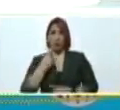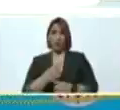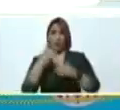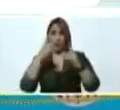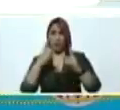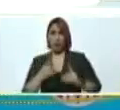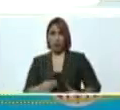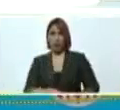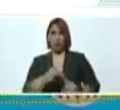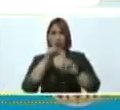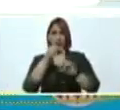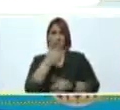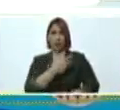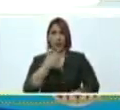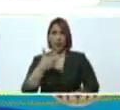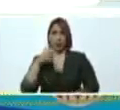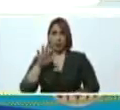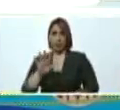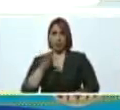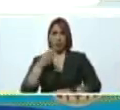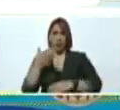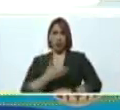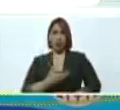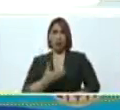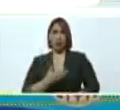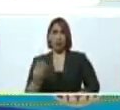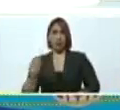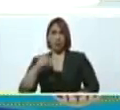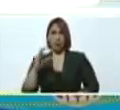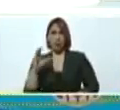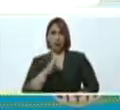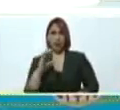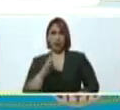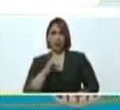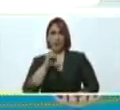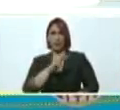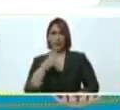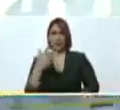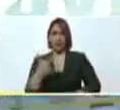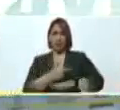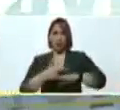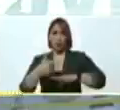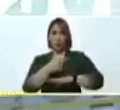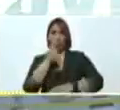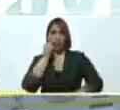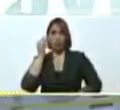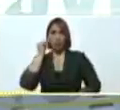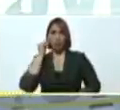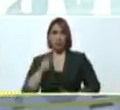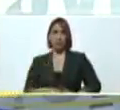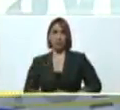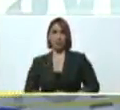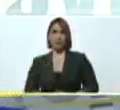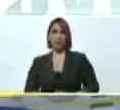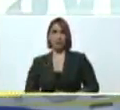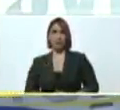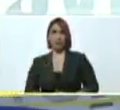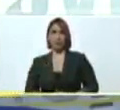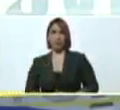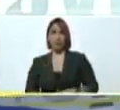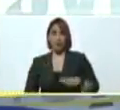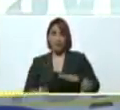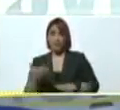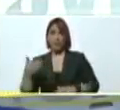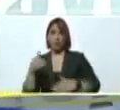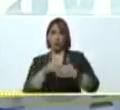son 335 alcaldías, incluyendo Caracas, y son 23 gobernaciones, así que vamos